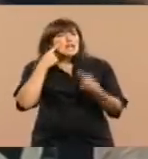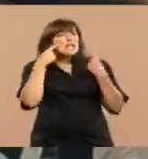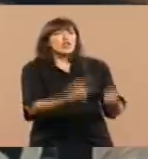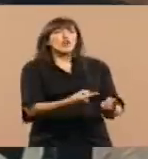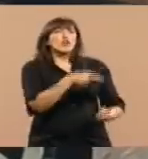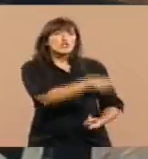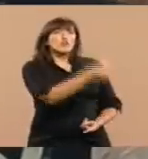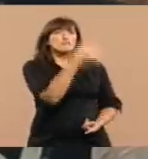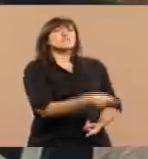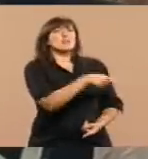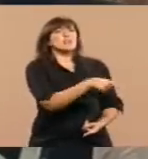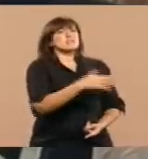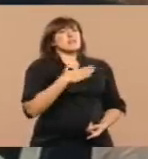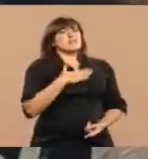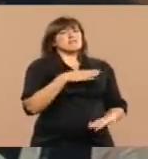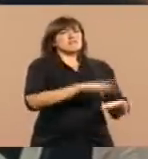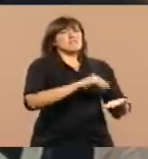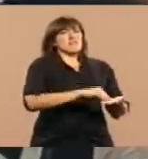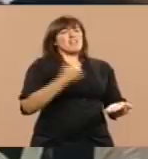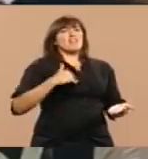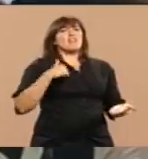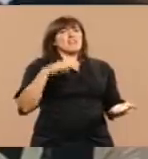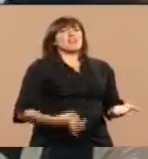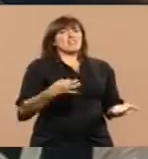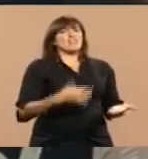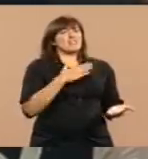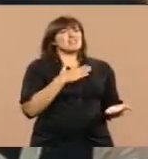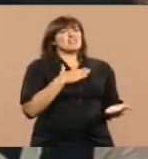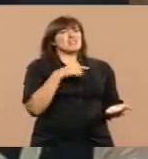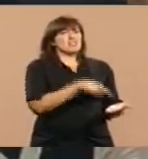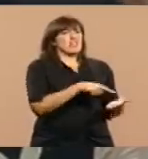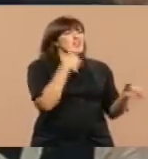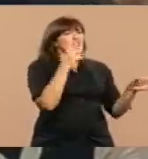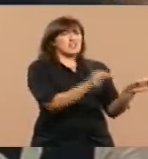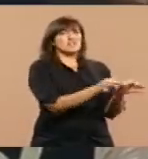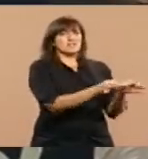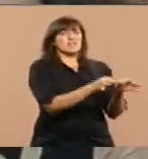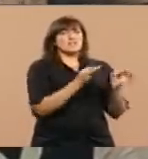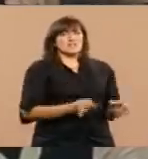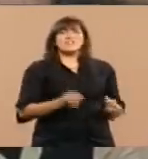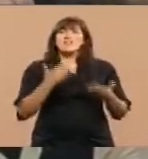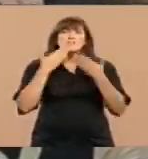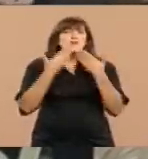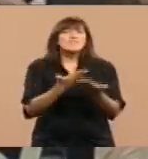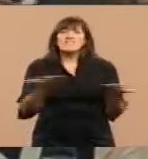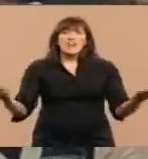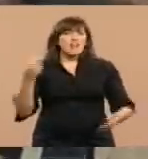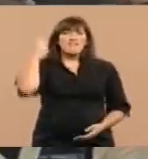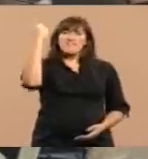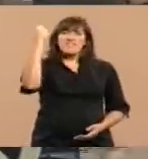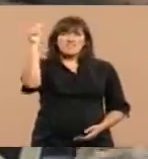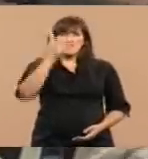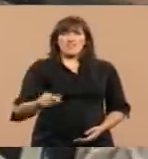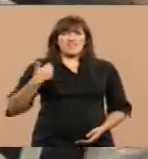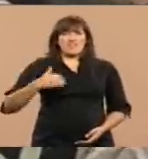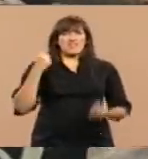lo que ya es nuestra soberanía sobre esas Islas. Muchas gracias y viva la Patria,